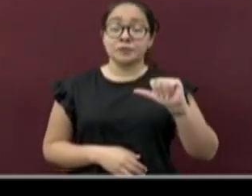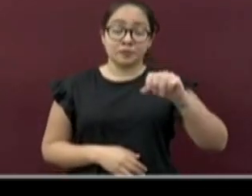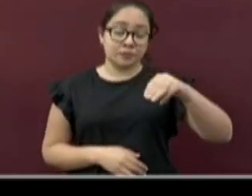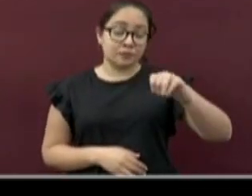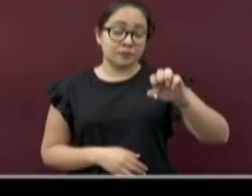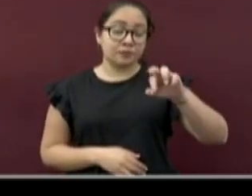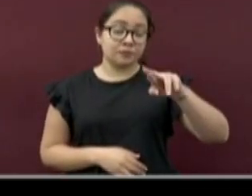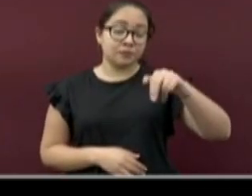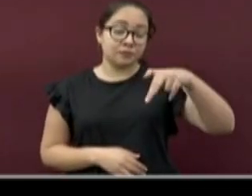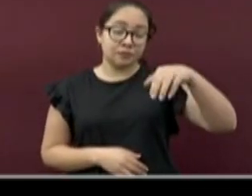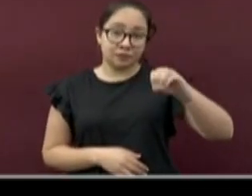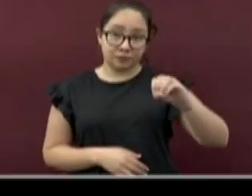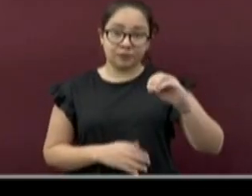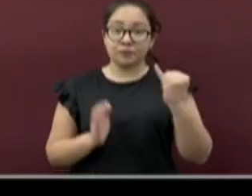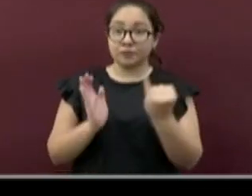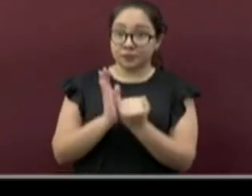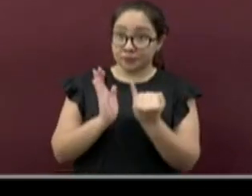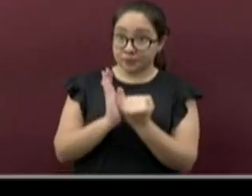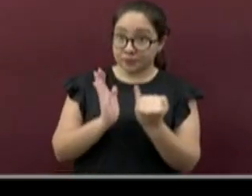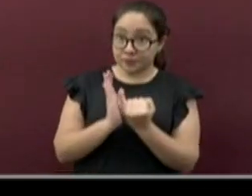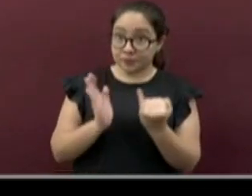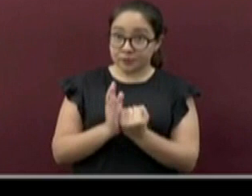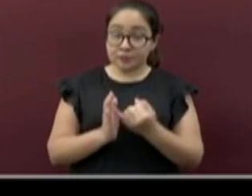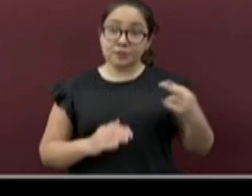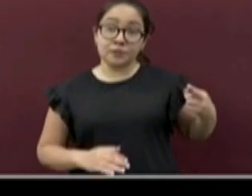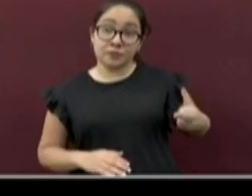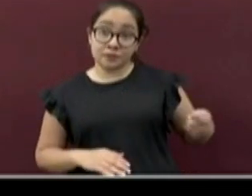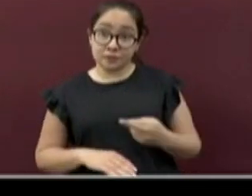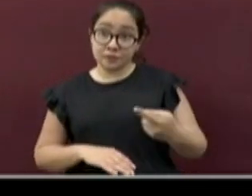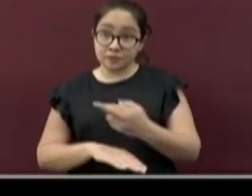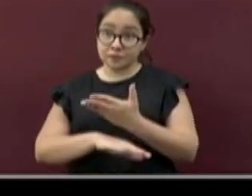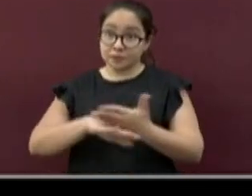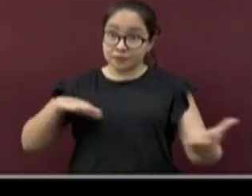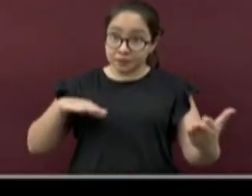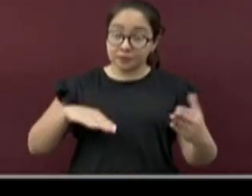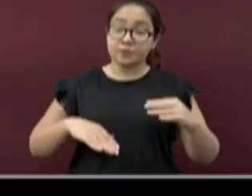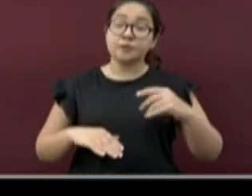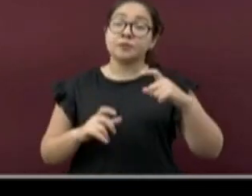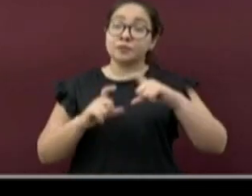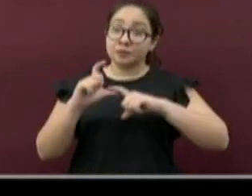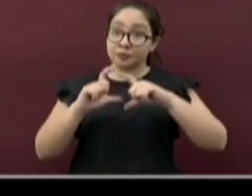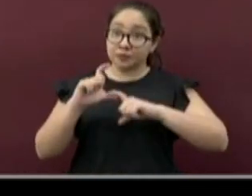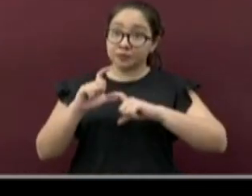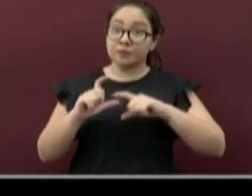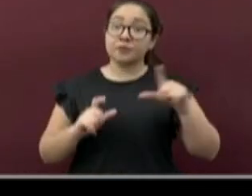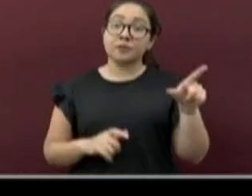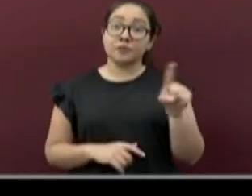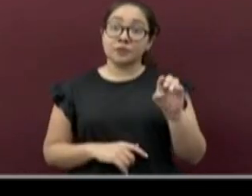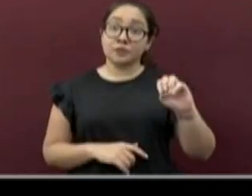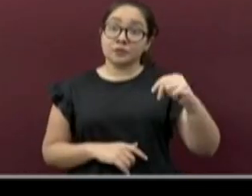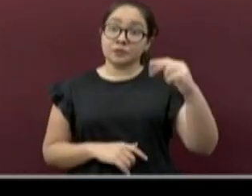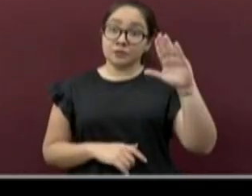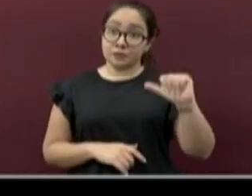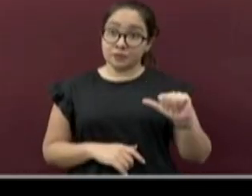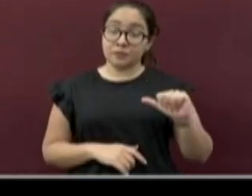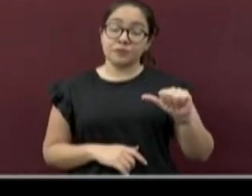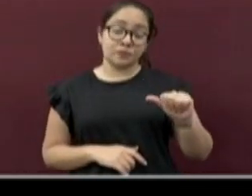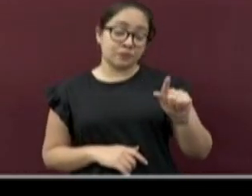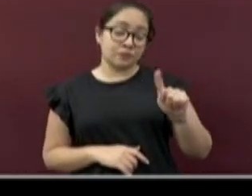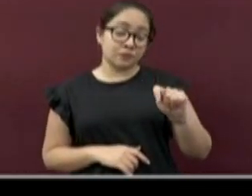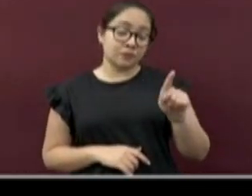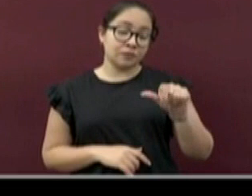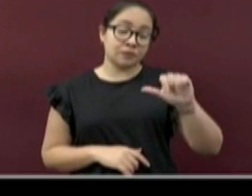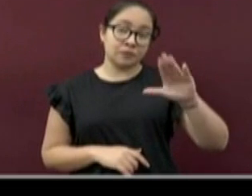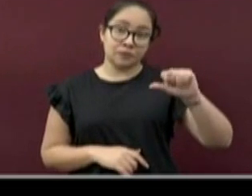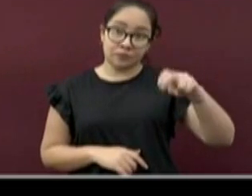Zeta Mendoza, Iztaxoquitlán, Río Blanco, Jico, Zongolica, Atzacan, Emiliano